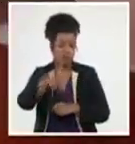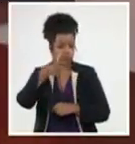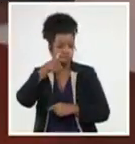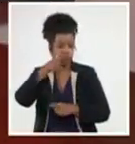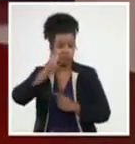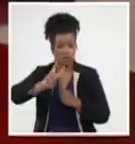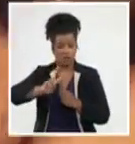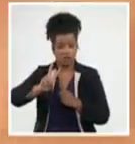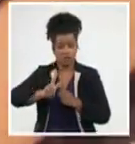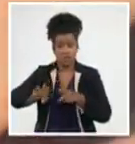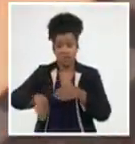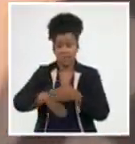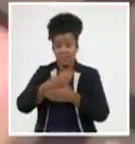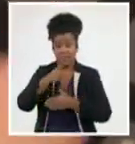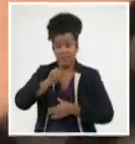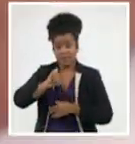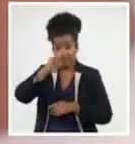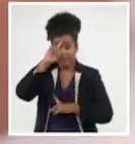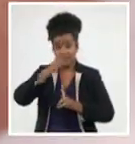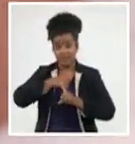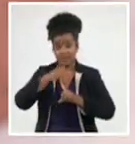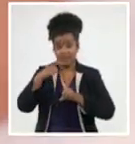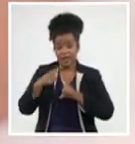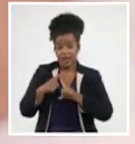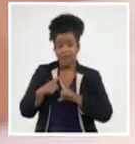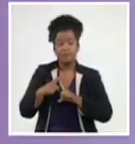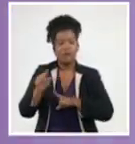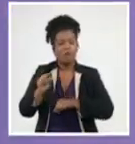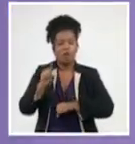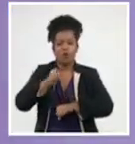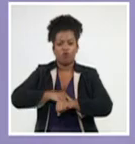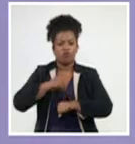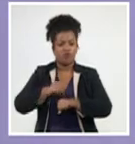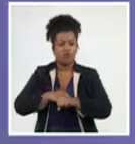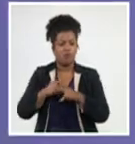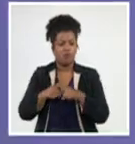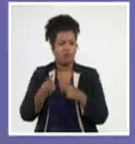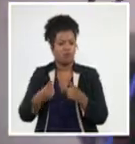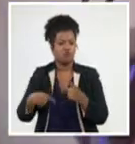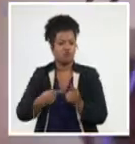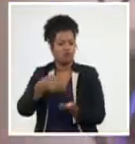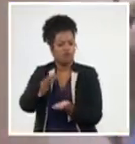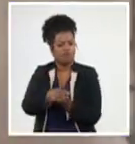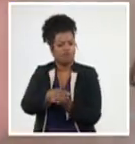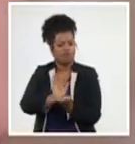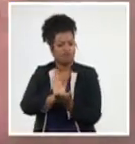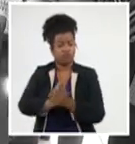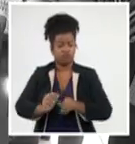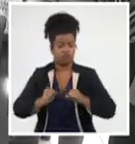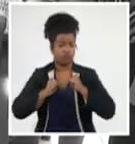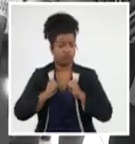septiembres se nos hace pequeño el espacio al lado de un compromiso cada día más grande